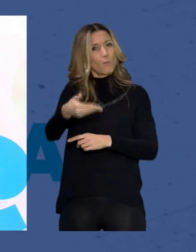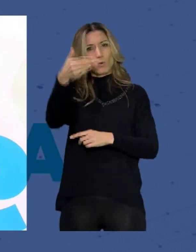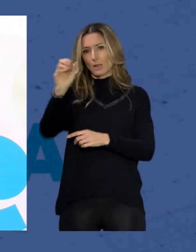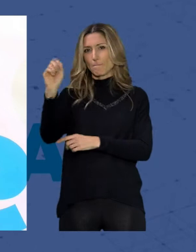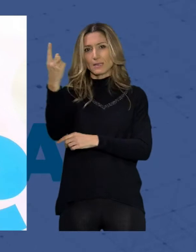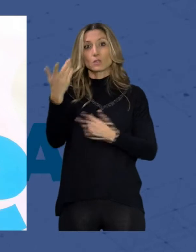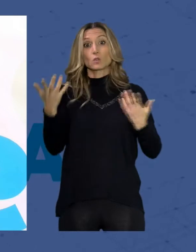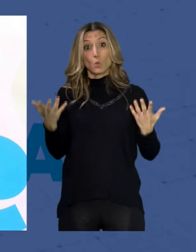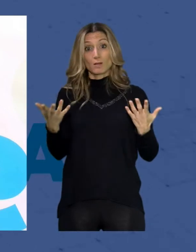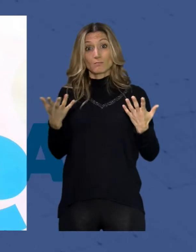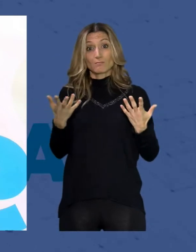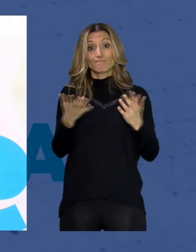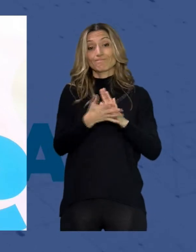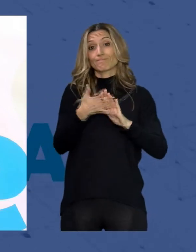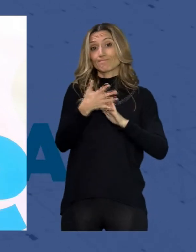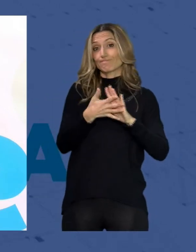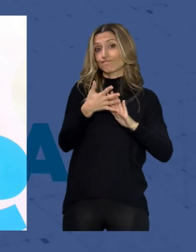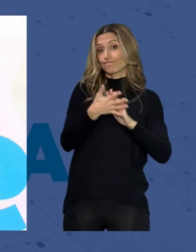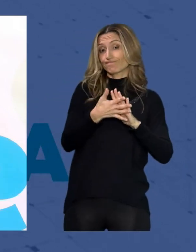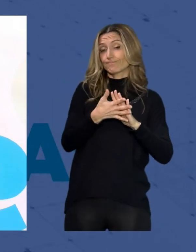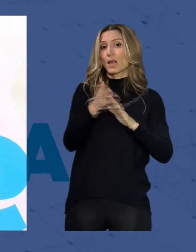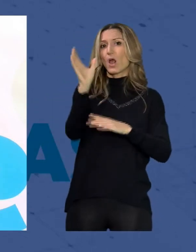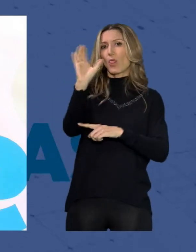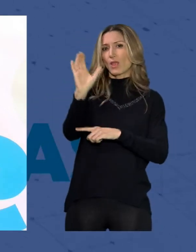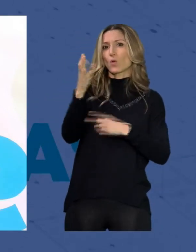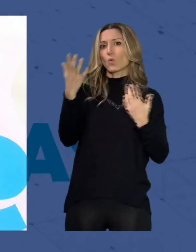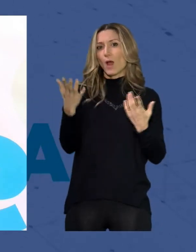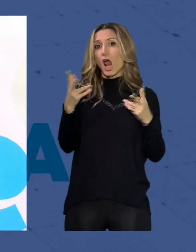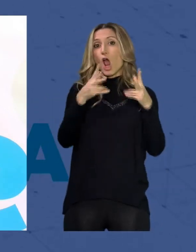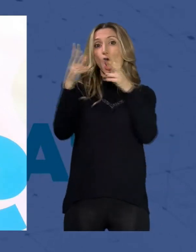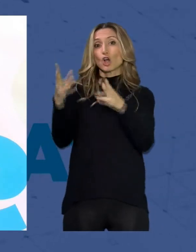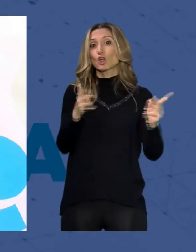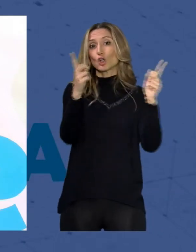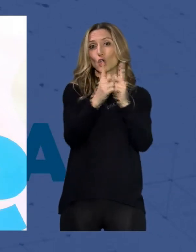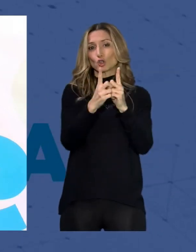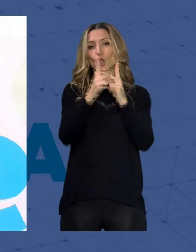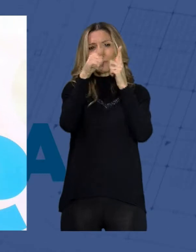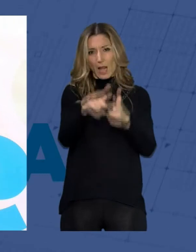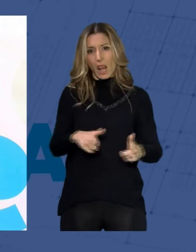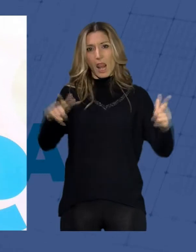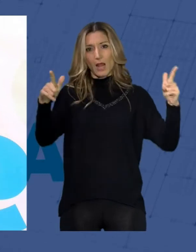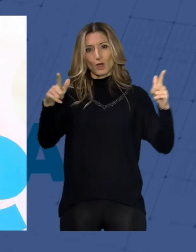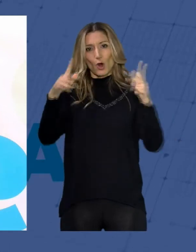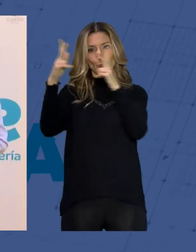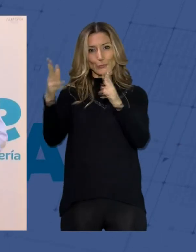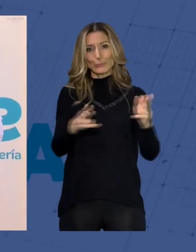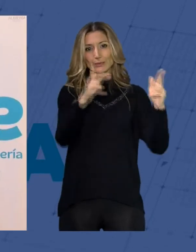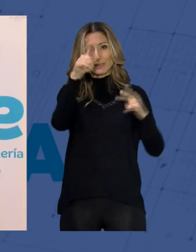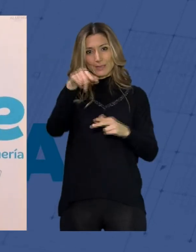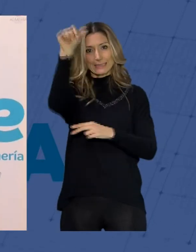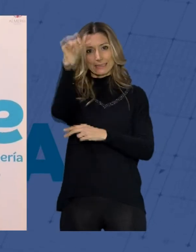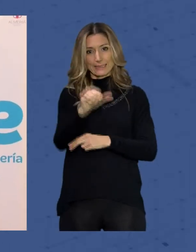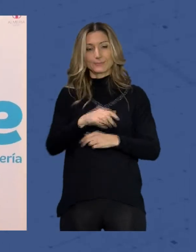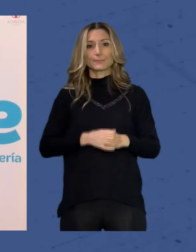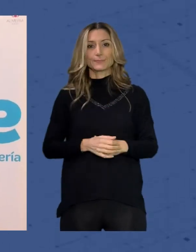como son los cinematográficos como son los cortometrajes los largometrajes y ahora también con las series. El